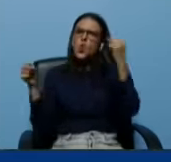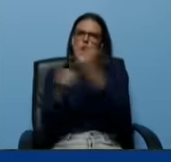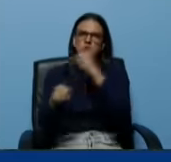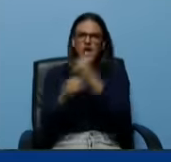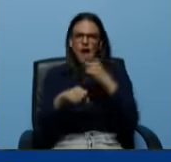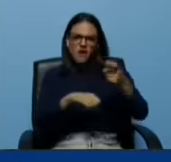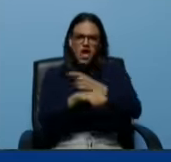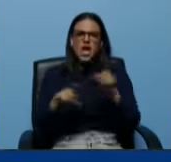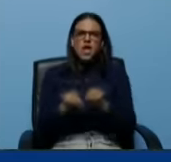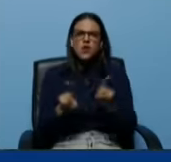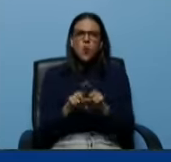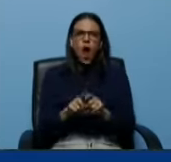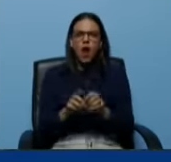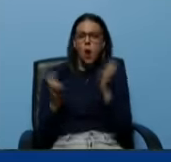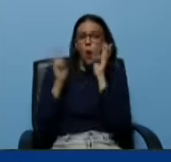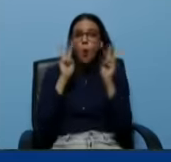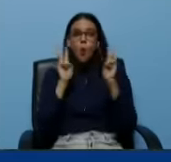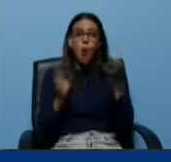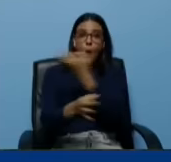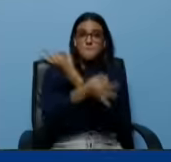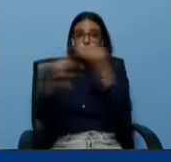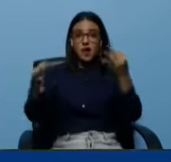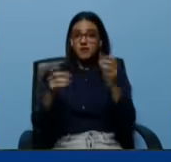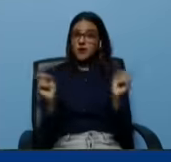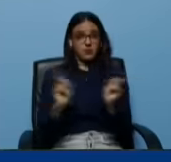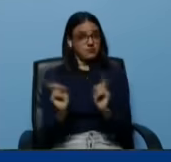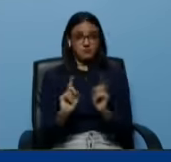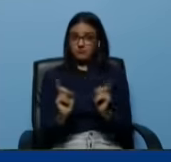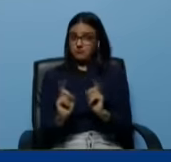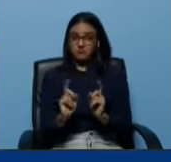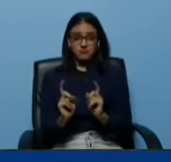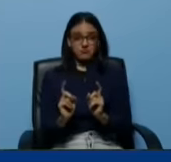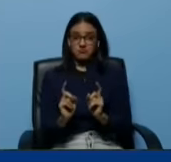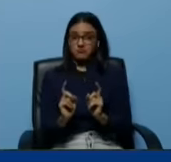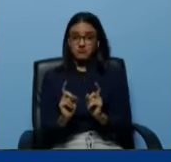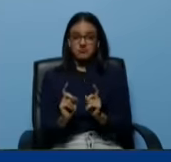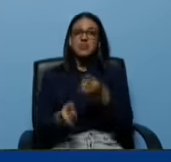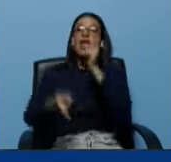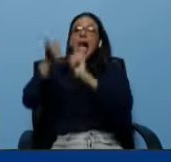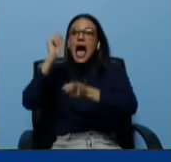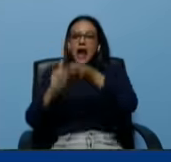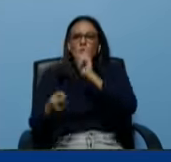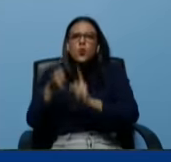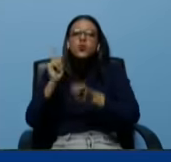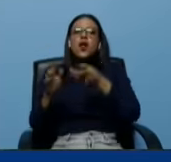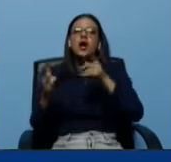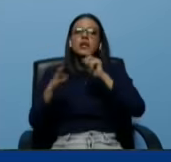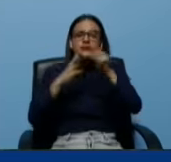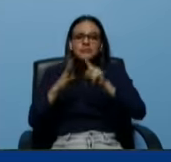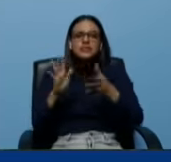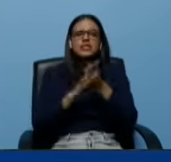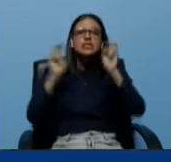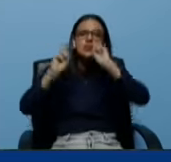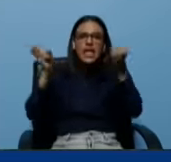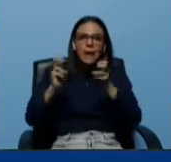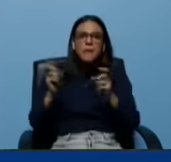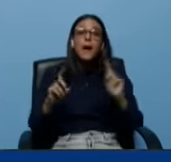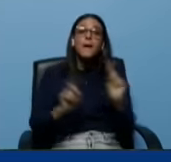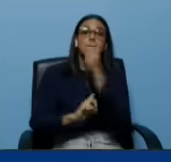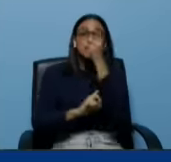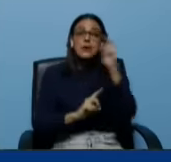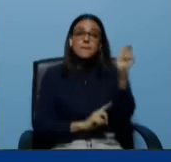extraordinarias. Sí, fueron extraordinarias. En algunos campos, cuando fuiste el presidente por primera vez.